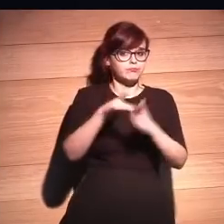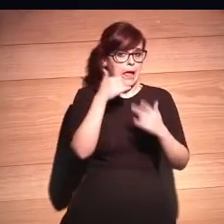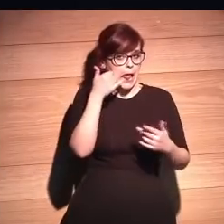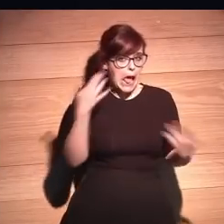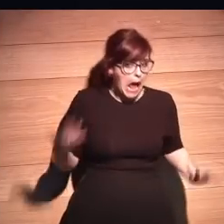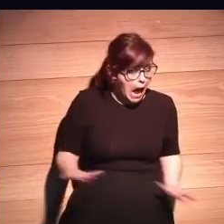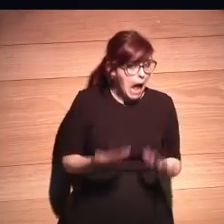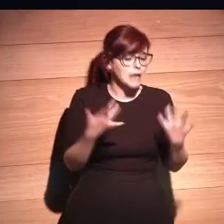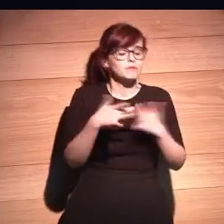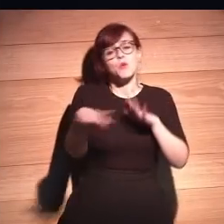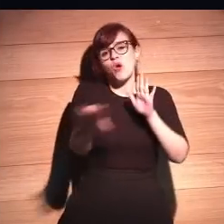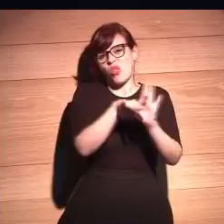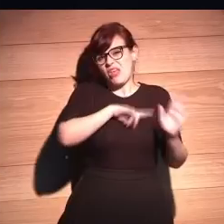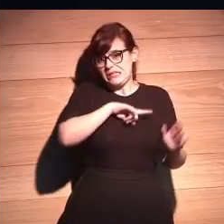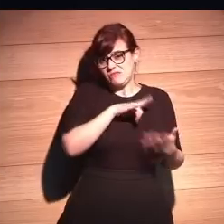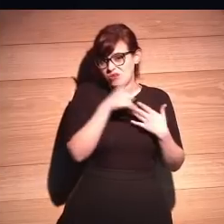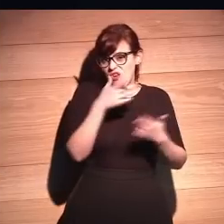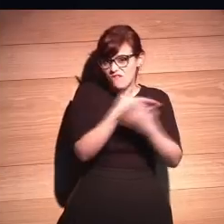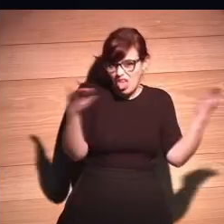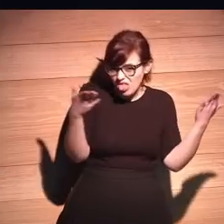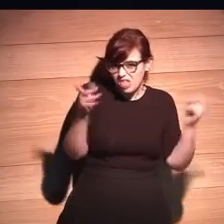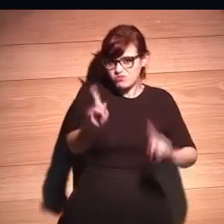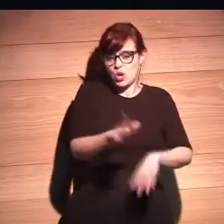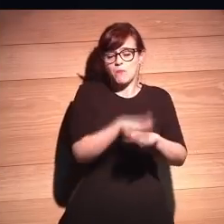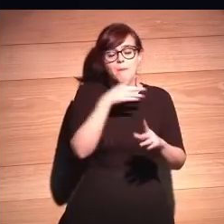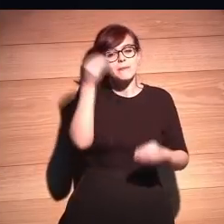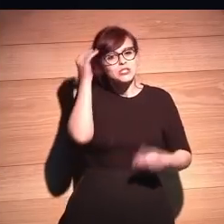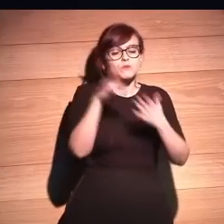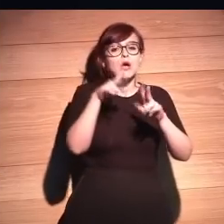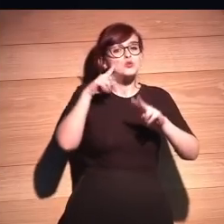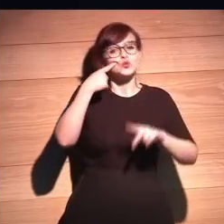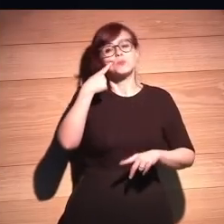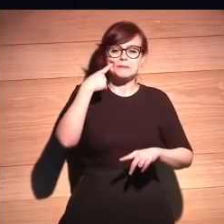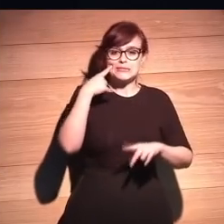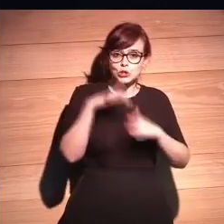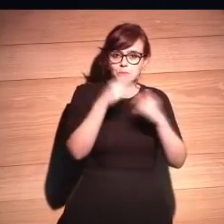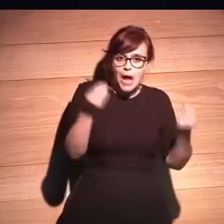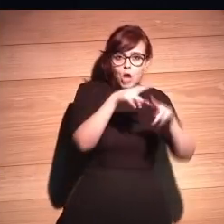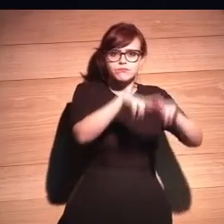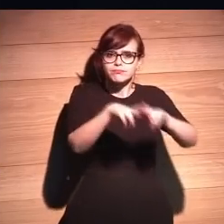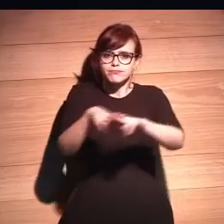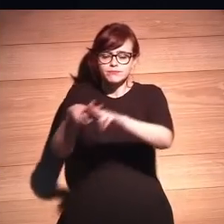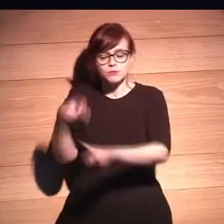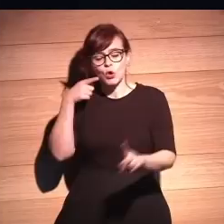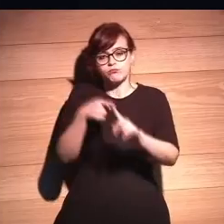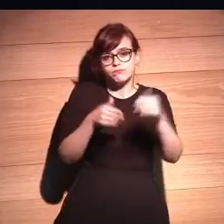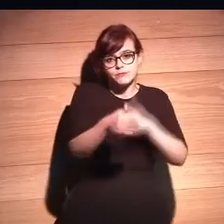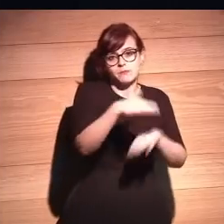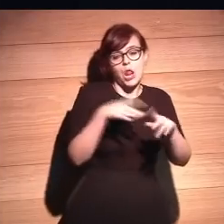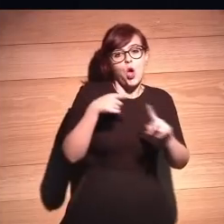yo no creo mucho en los códigos deontológicos creo más en los mecanismos de supervisión ¿eh? y y